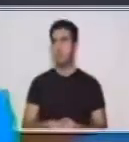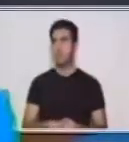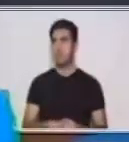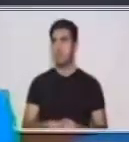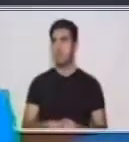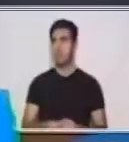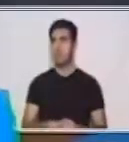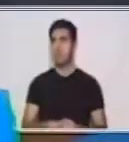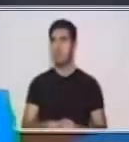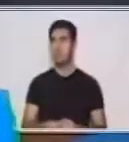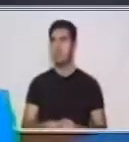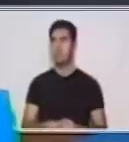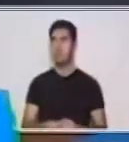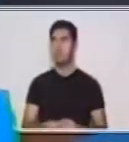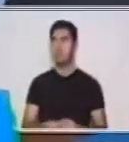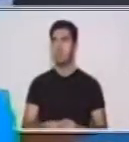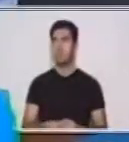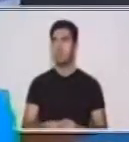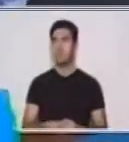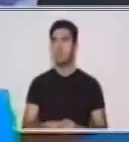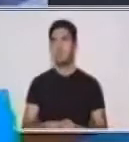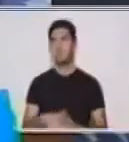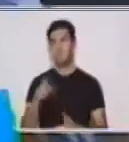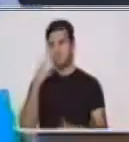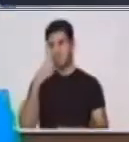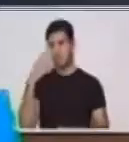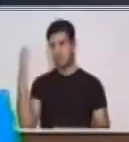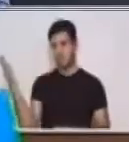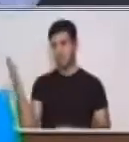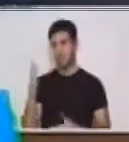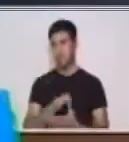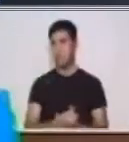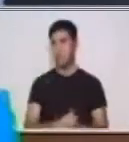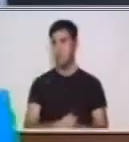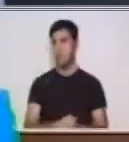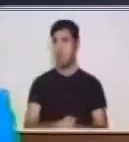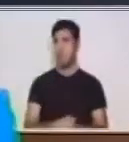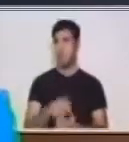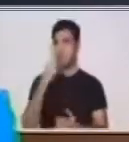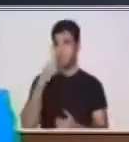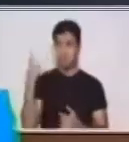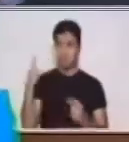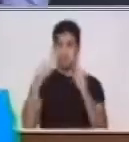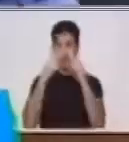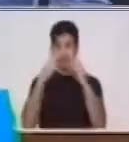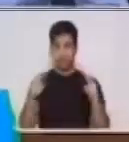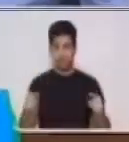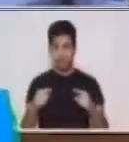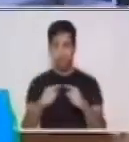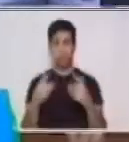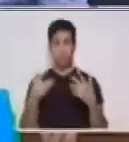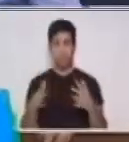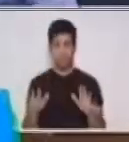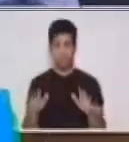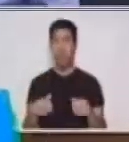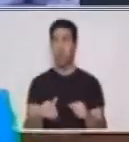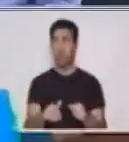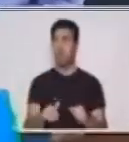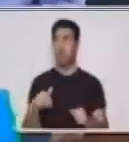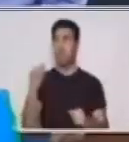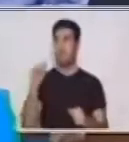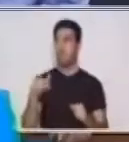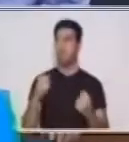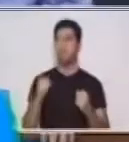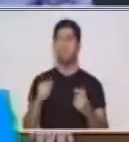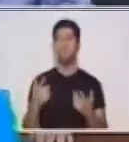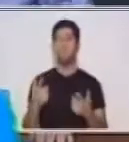la continuidad a nuestro ejercicio. Entonces, ya tenemos la primera figura, ¿verdad? Entonces, venimos